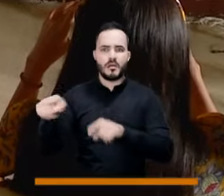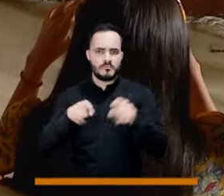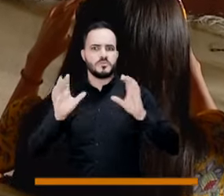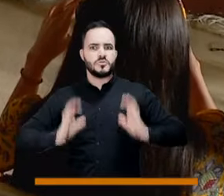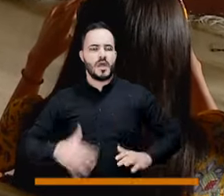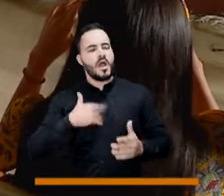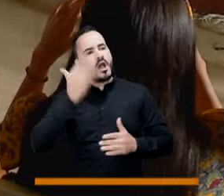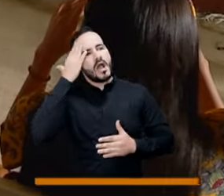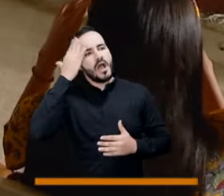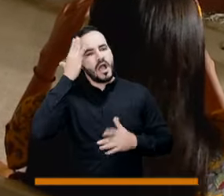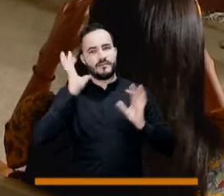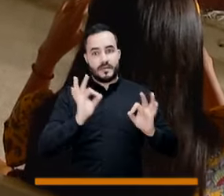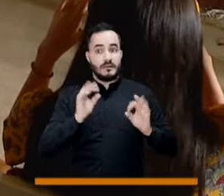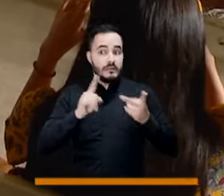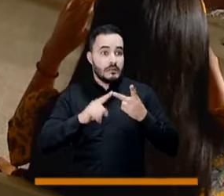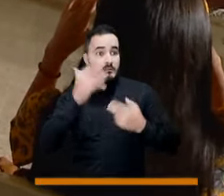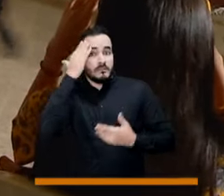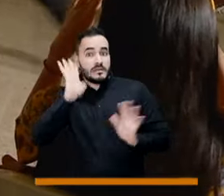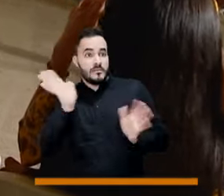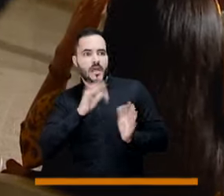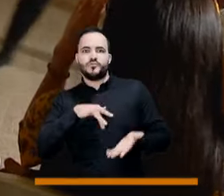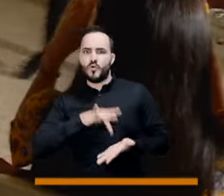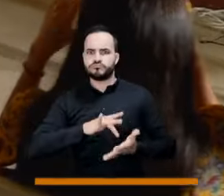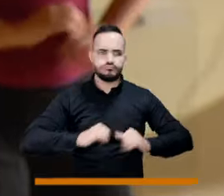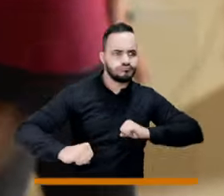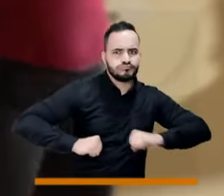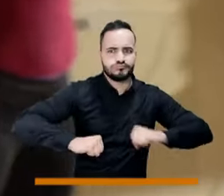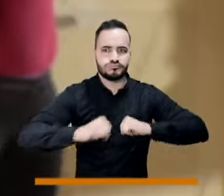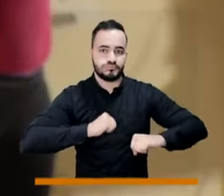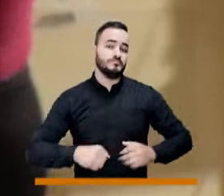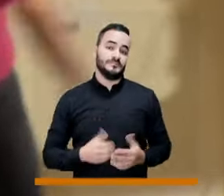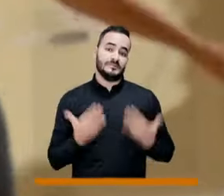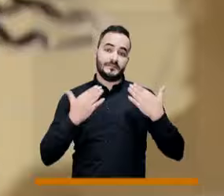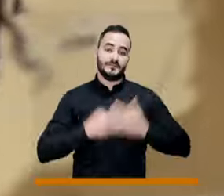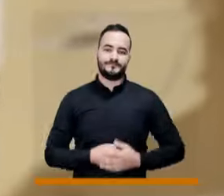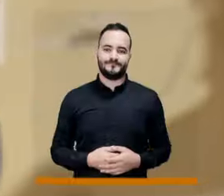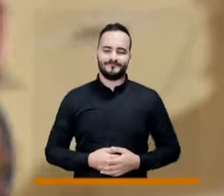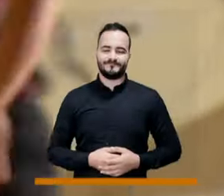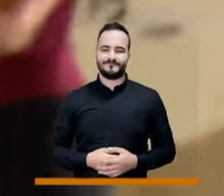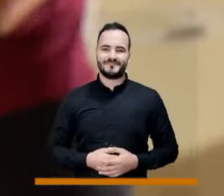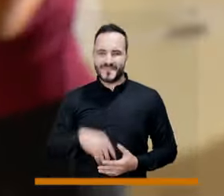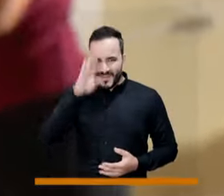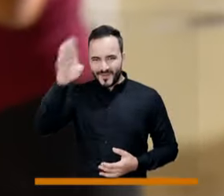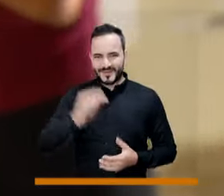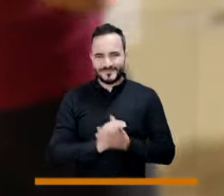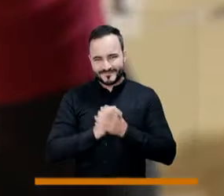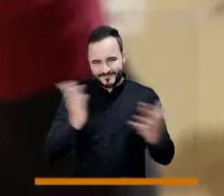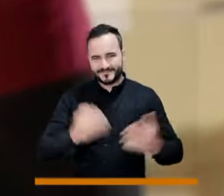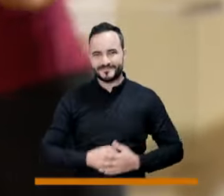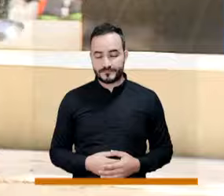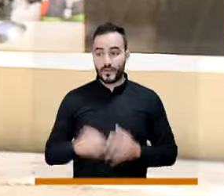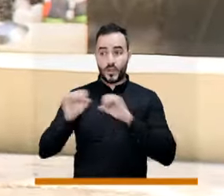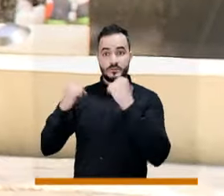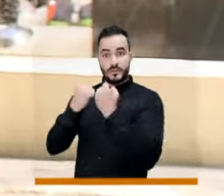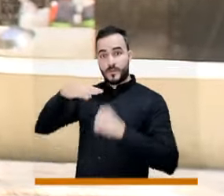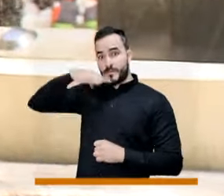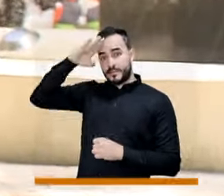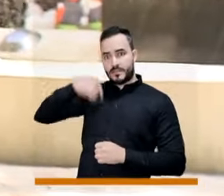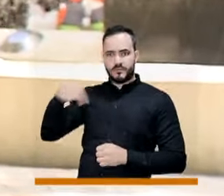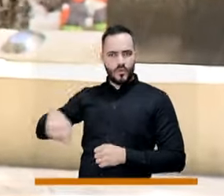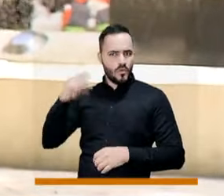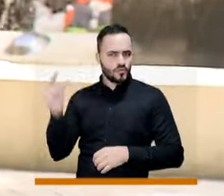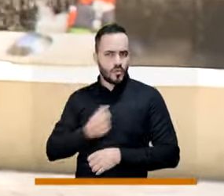activa con su mirada desde los territorios. Hola, cordial saludo. El Consejo de Medellín viene trabajando